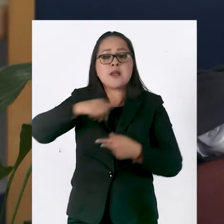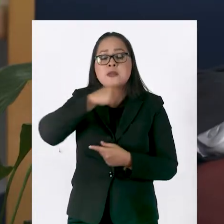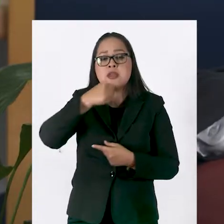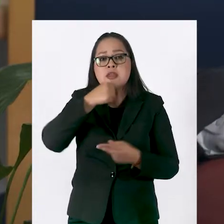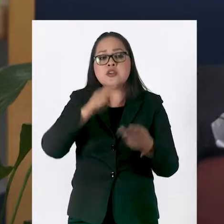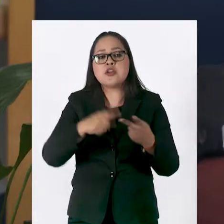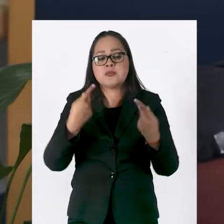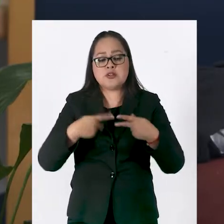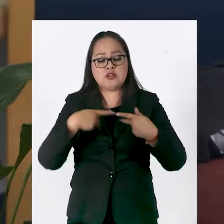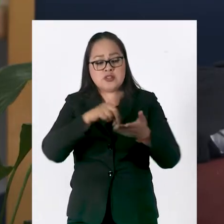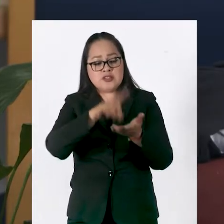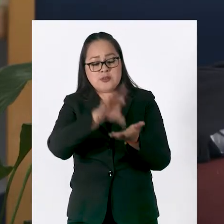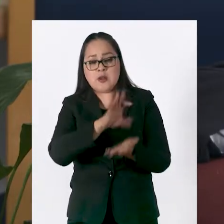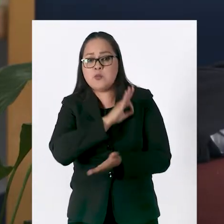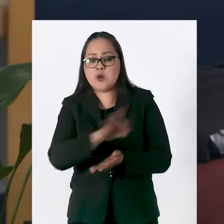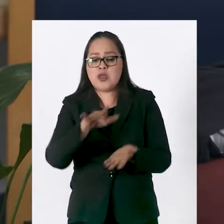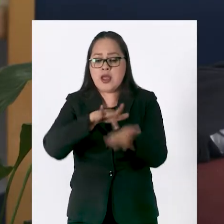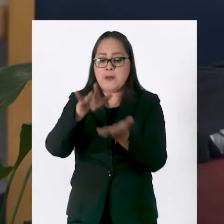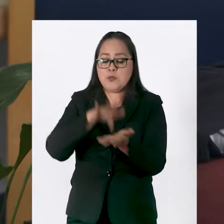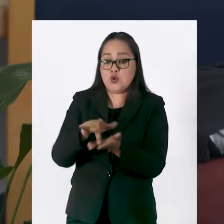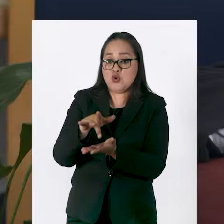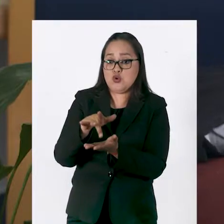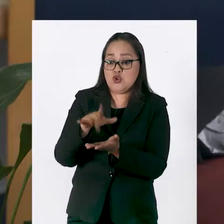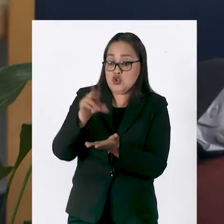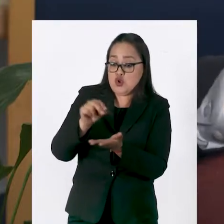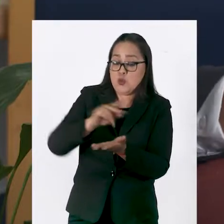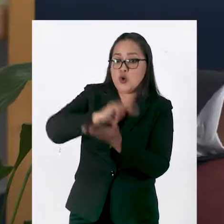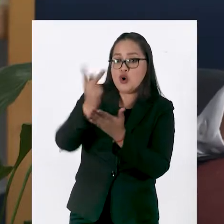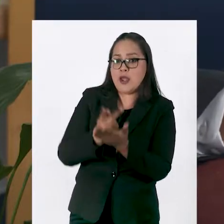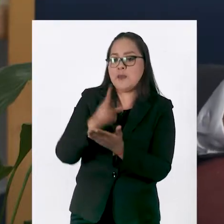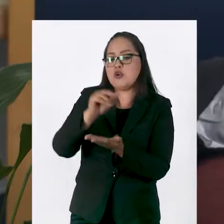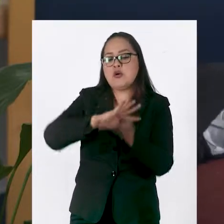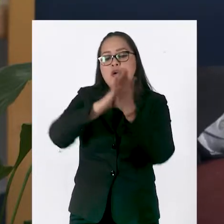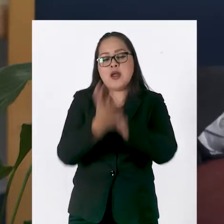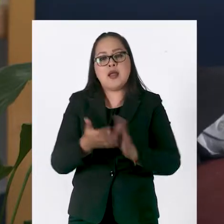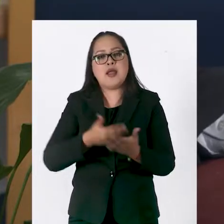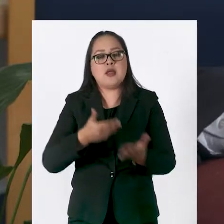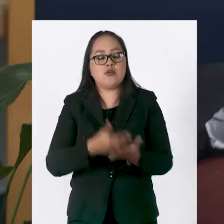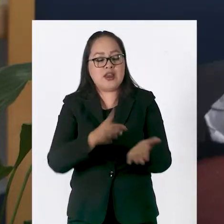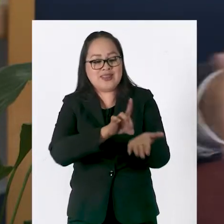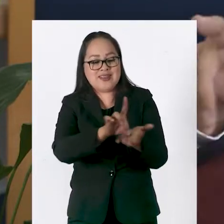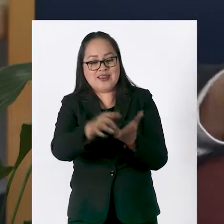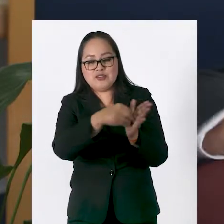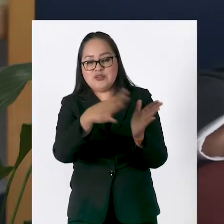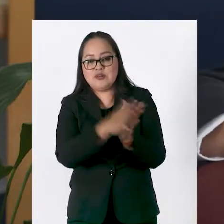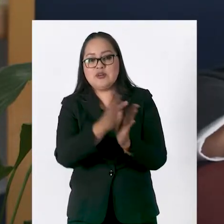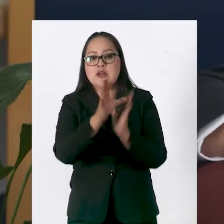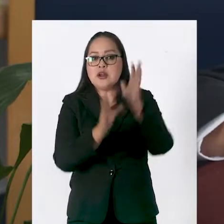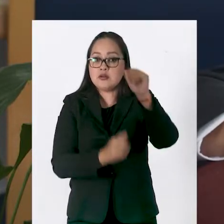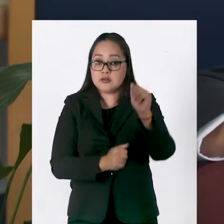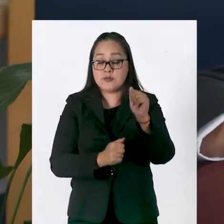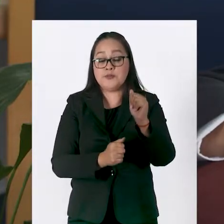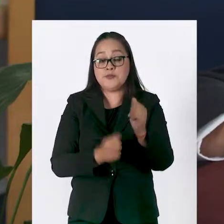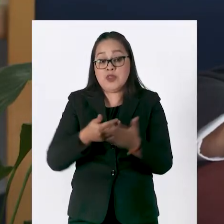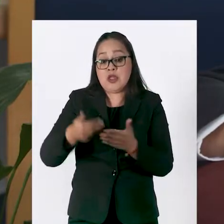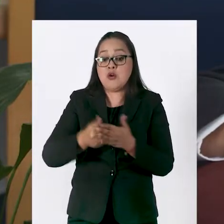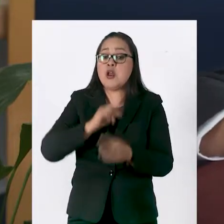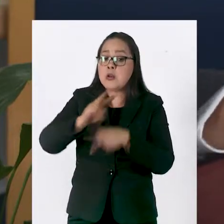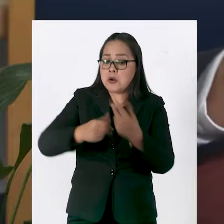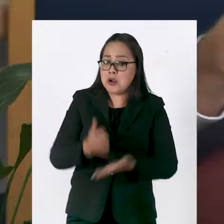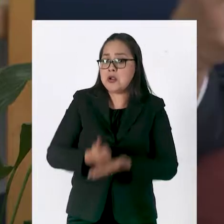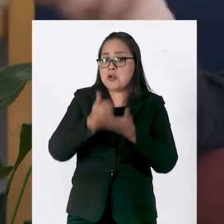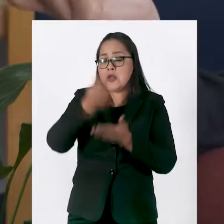discapacitados reciban lo que están haciéndolo ahora como derecho y no como un programa social, sino que quede ya garantizado en la